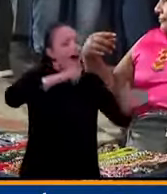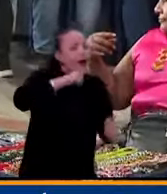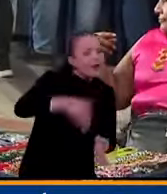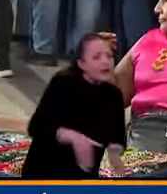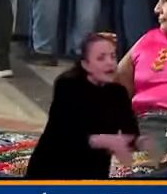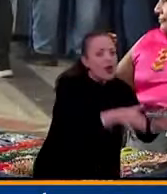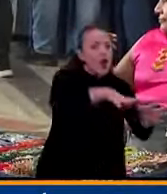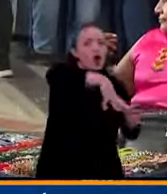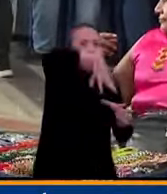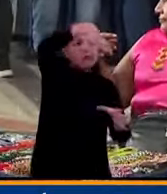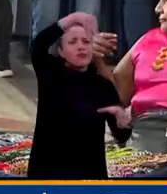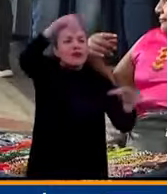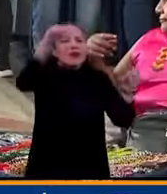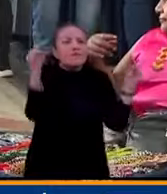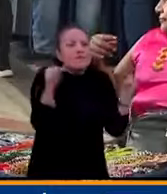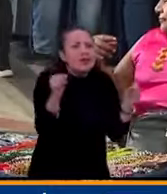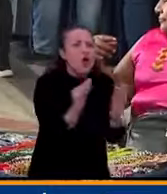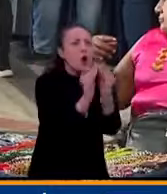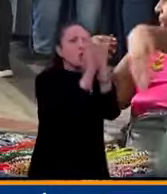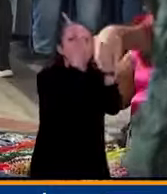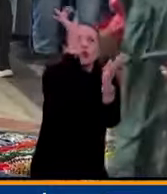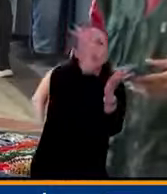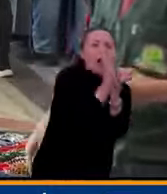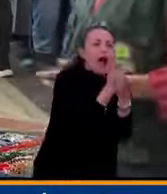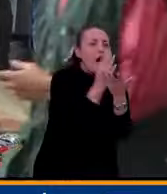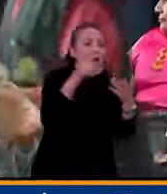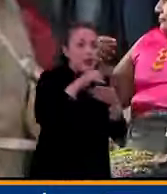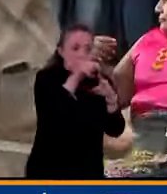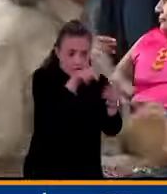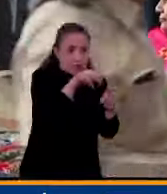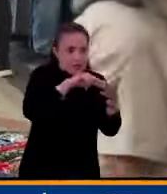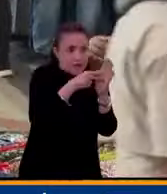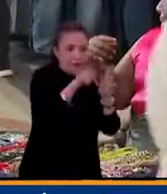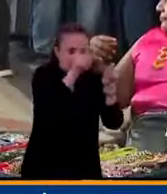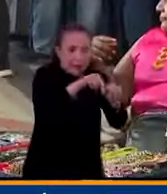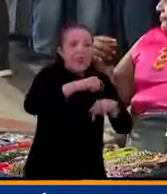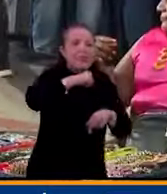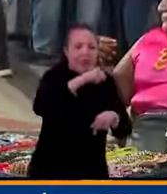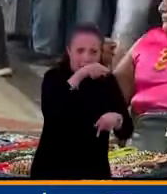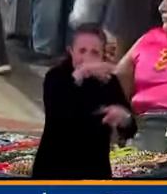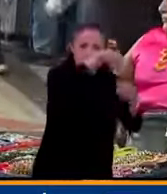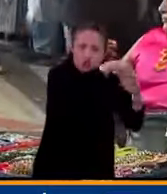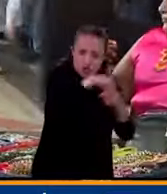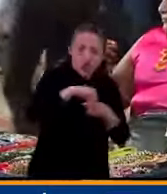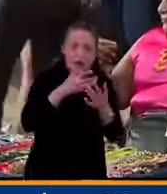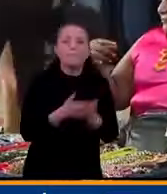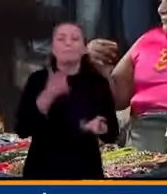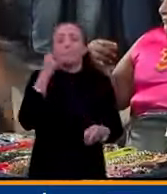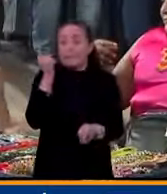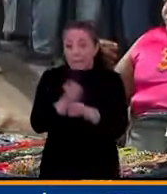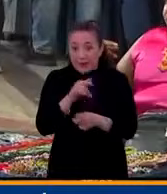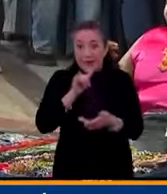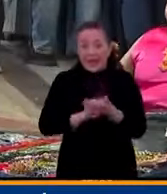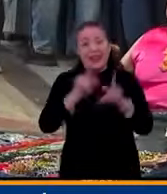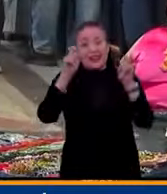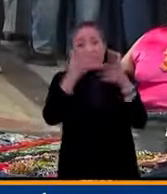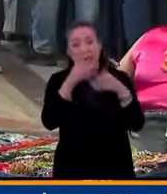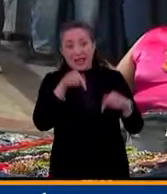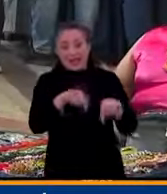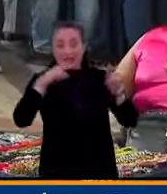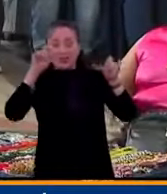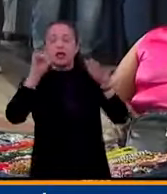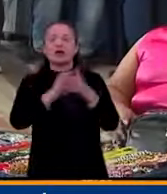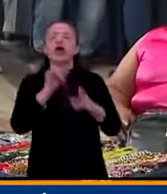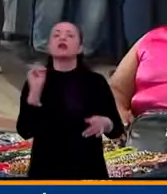un páramo son sujetos de derechos. Y a propósito de eso, por eso es que también, Stephanie, se ha ordenado la protección de 15 ecosistemas del